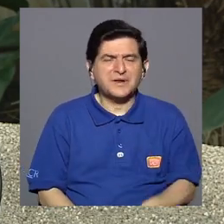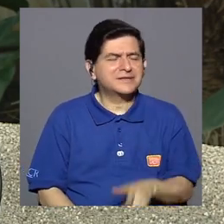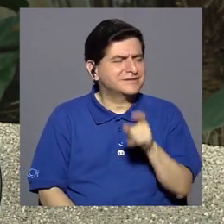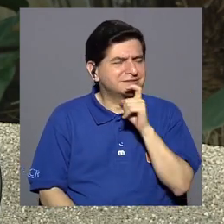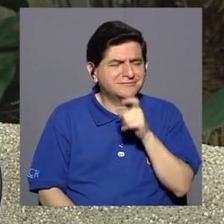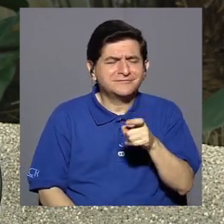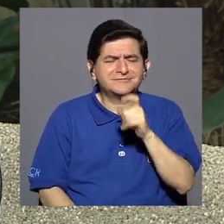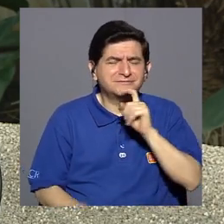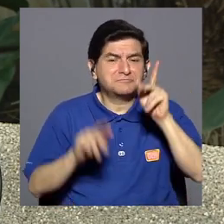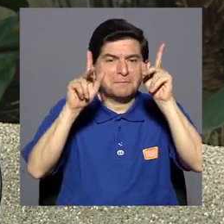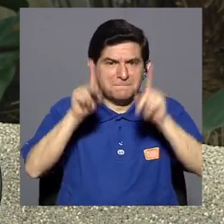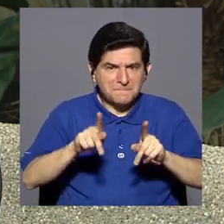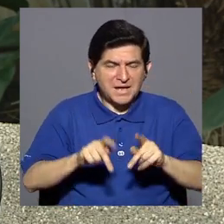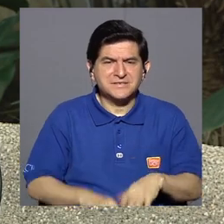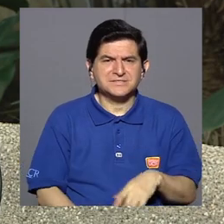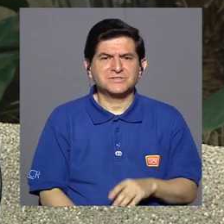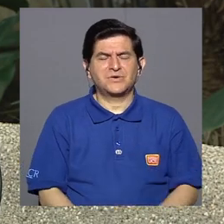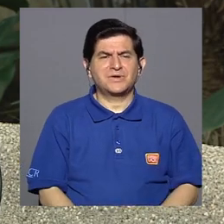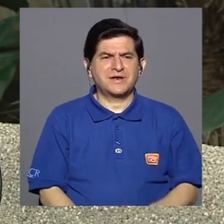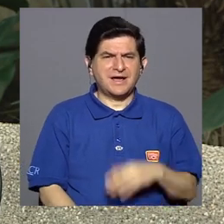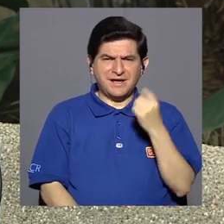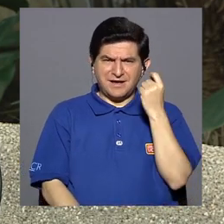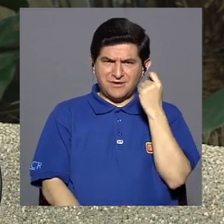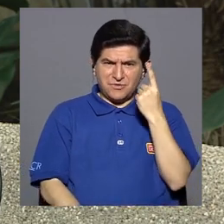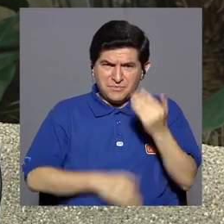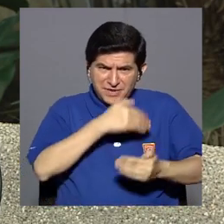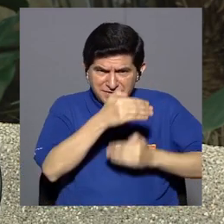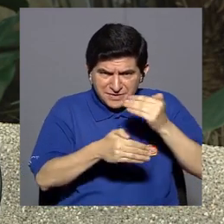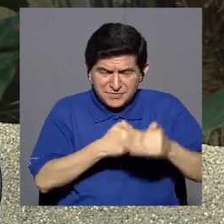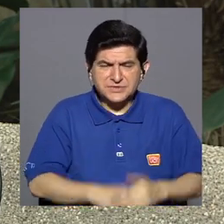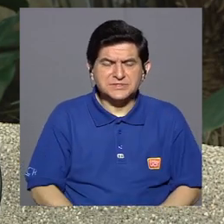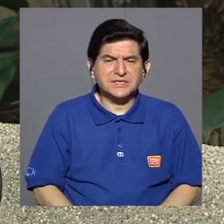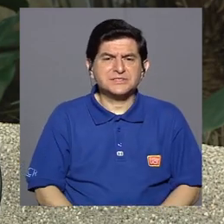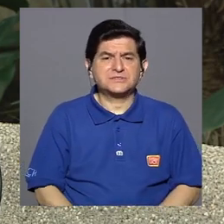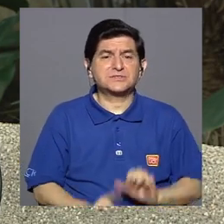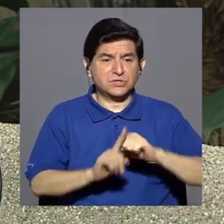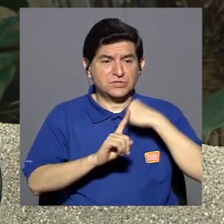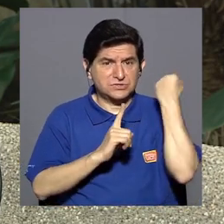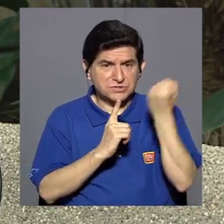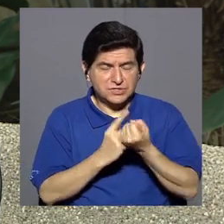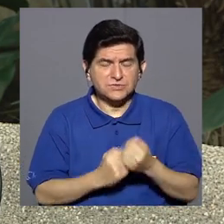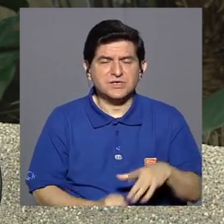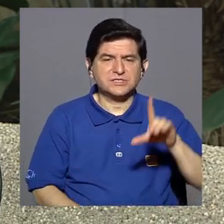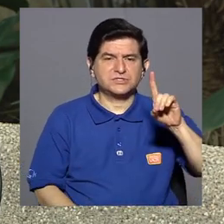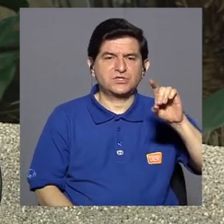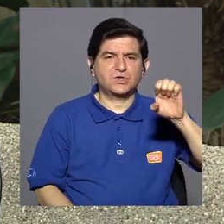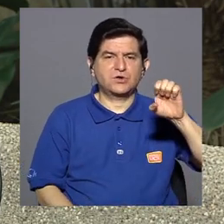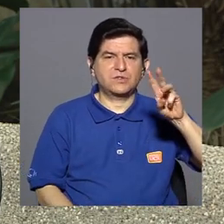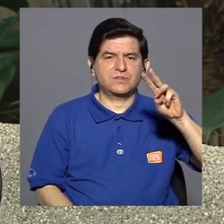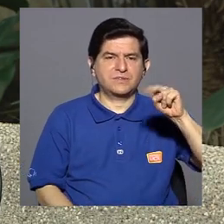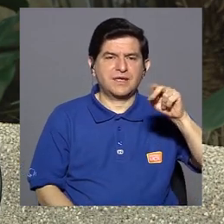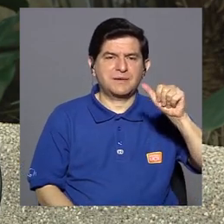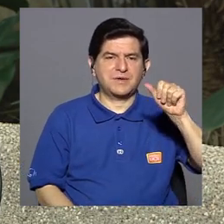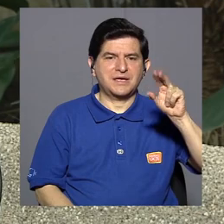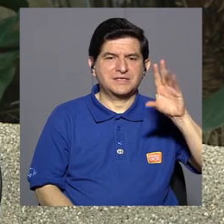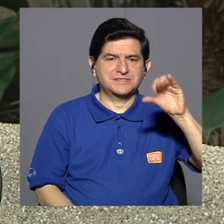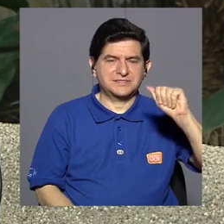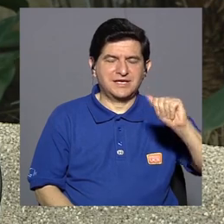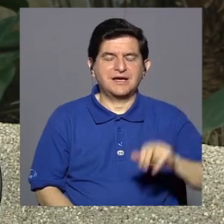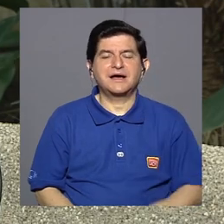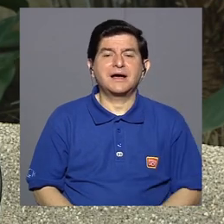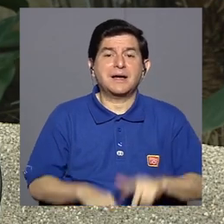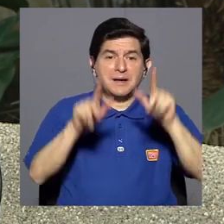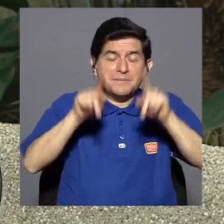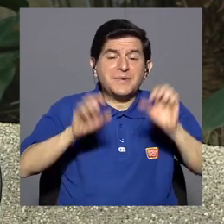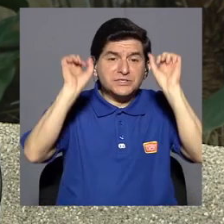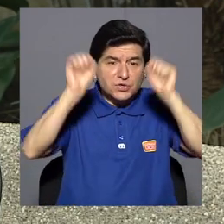que va a ser muy difícil que el paciente comprenda. Estoy hablando en un estado evolucionado de la demencia. En estados iniciales